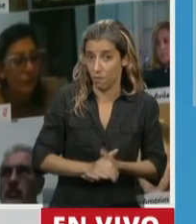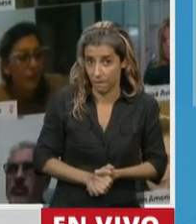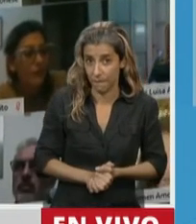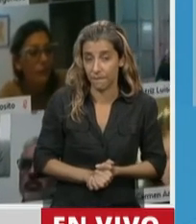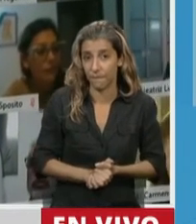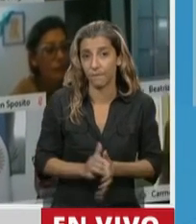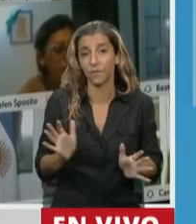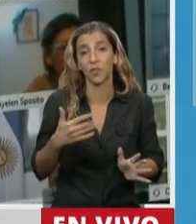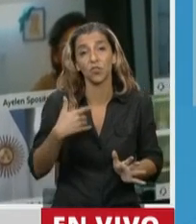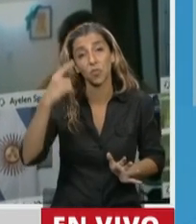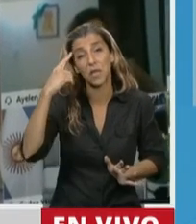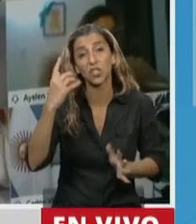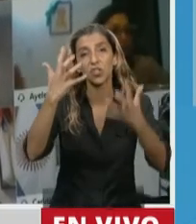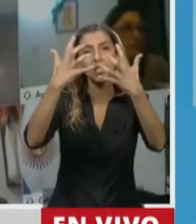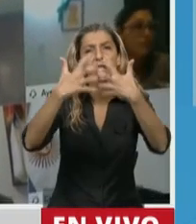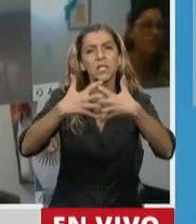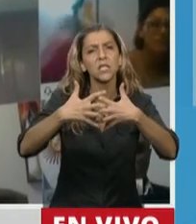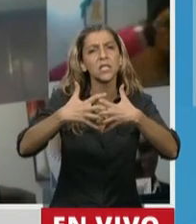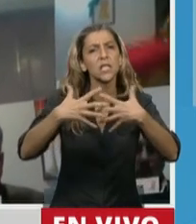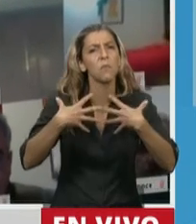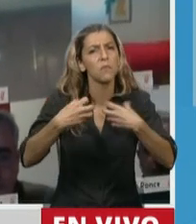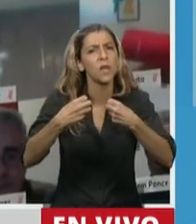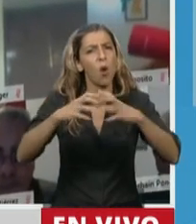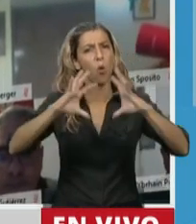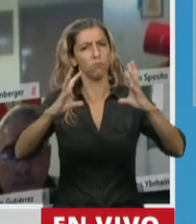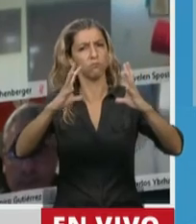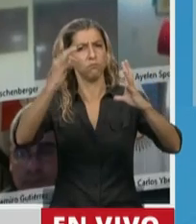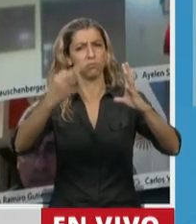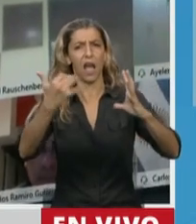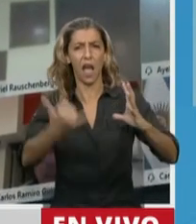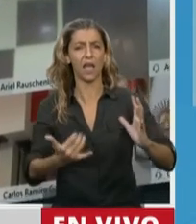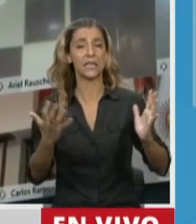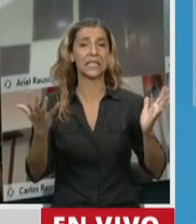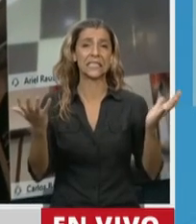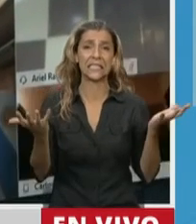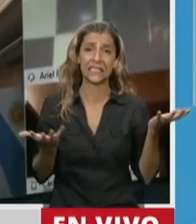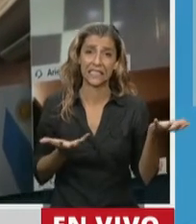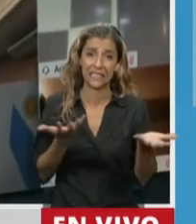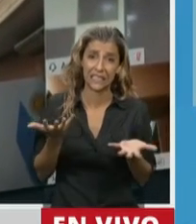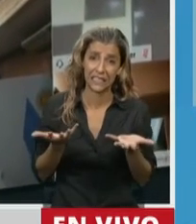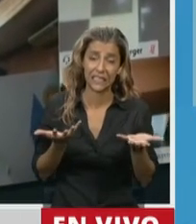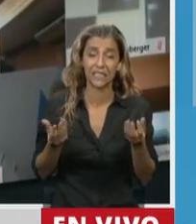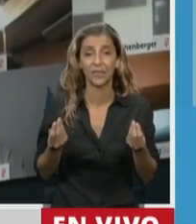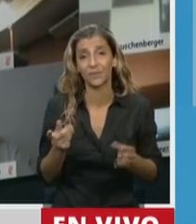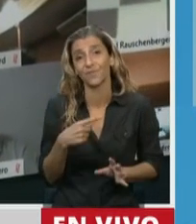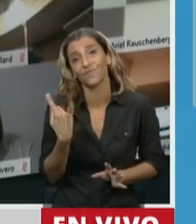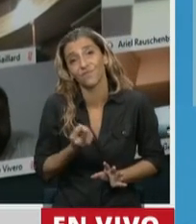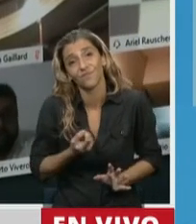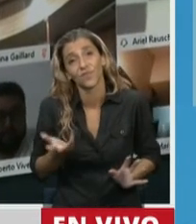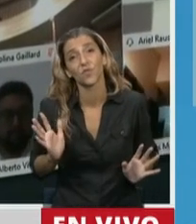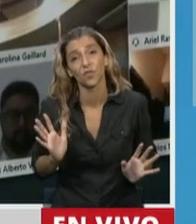no creo que tengamos un sistema de salud. ¿Por qué? Porque nosotros tenemos una gran